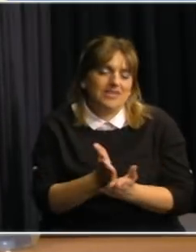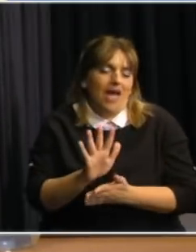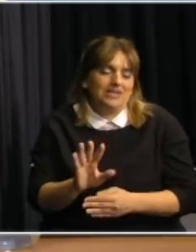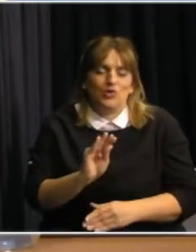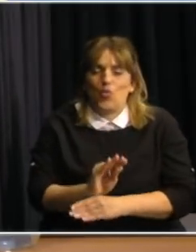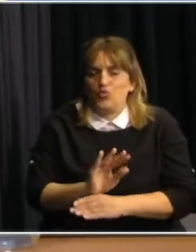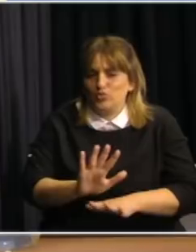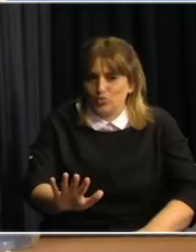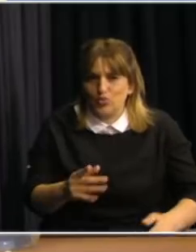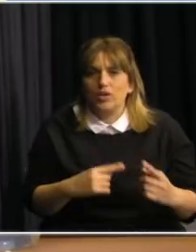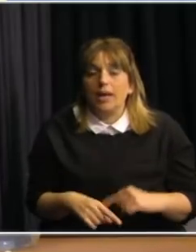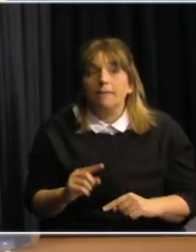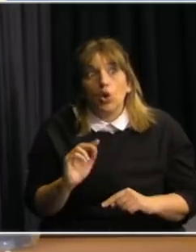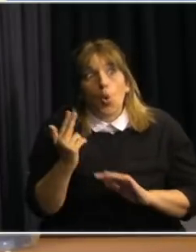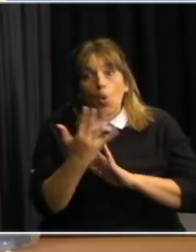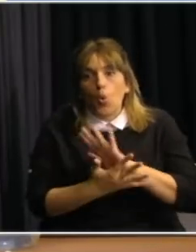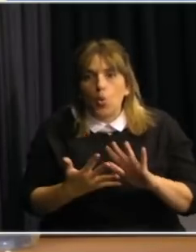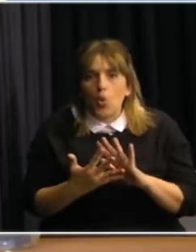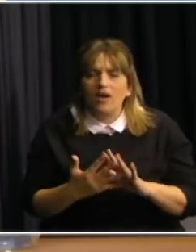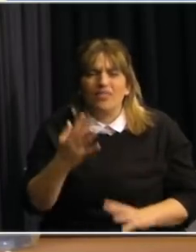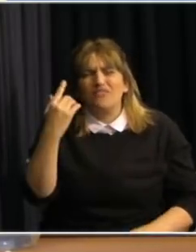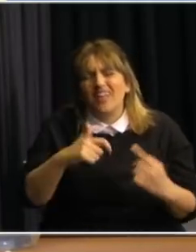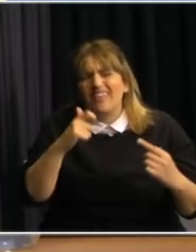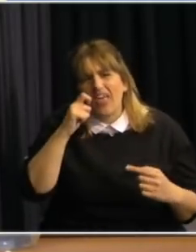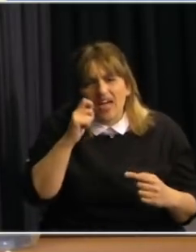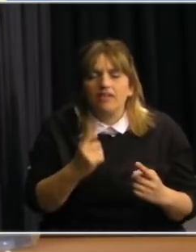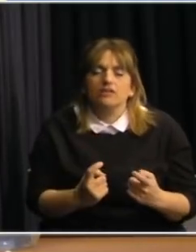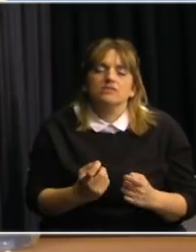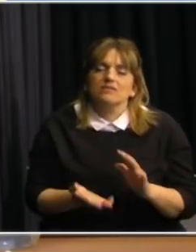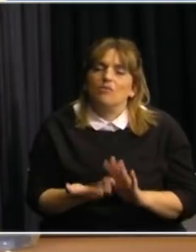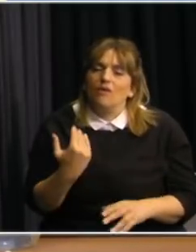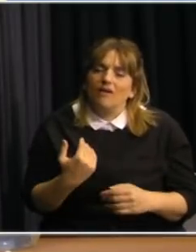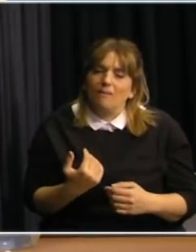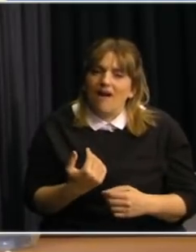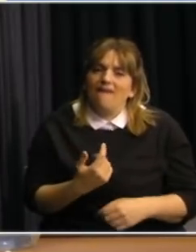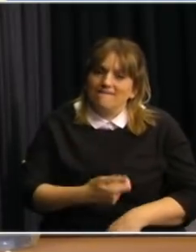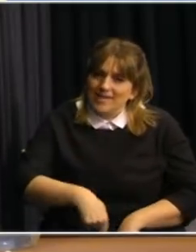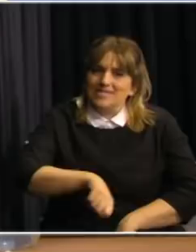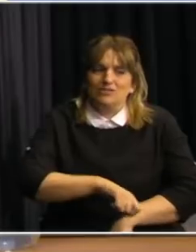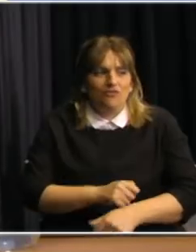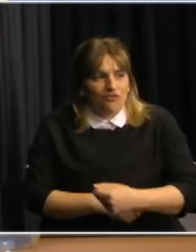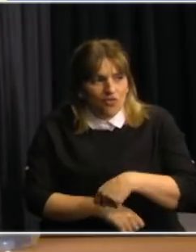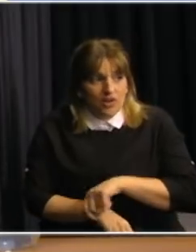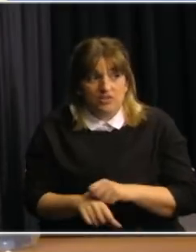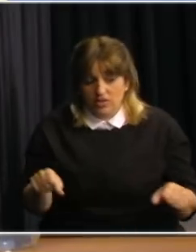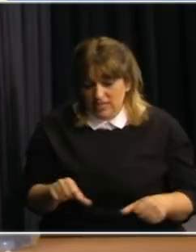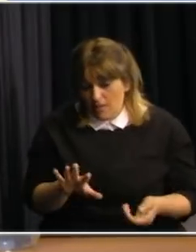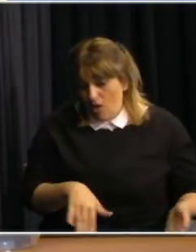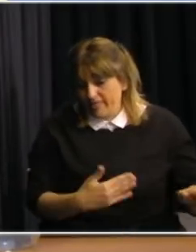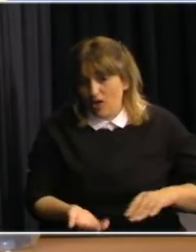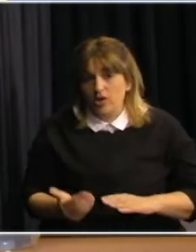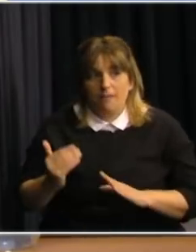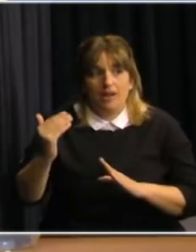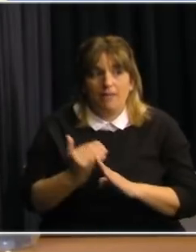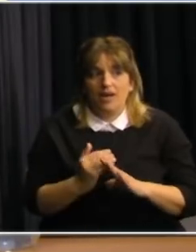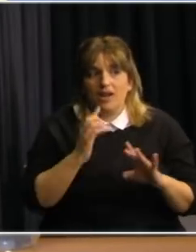nuestras vidas. Los uruguayos de todas las edades tenemos que hacer un esfuerzo más, como el que ya hemos hecho para reducir al máximo los